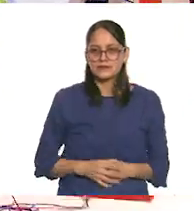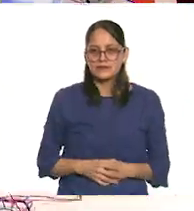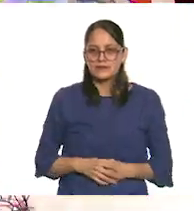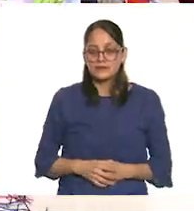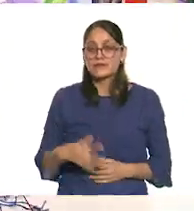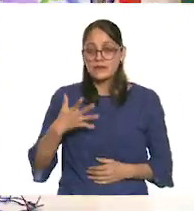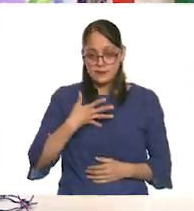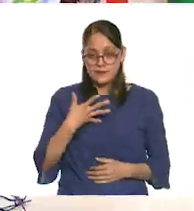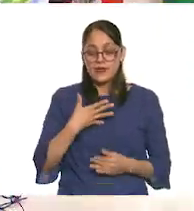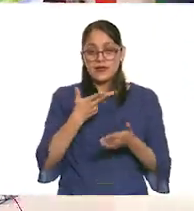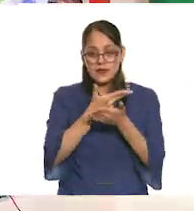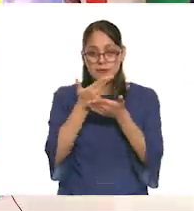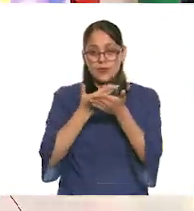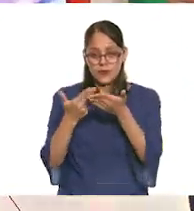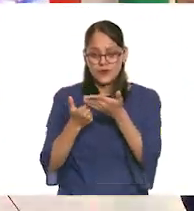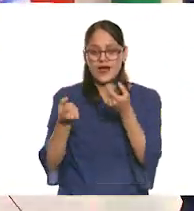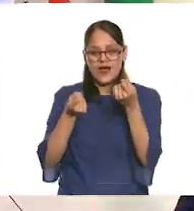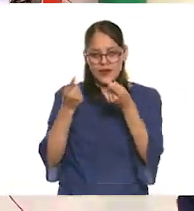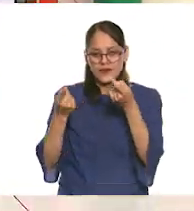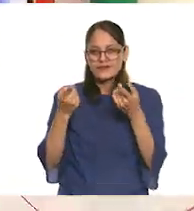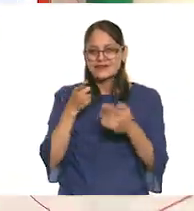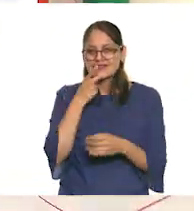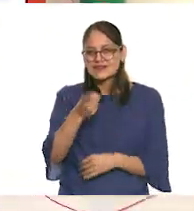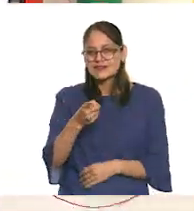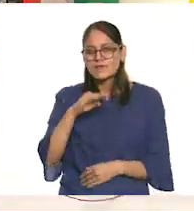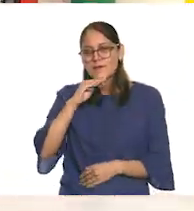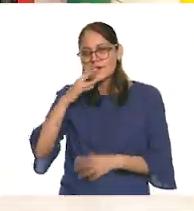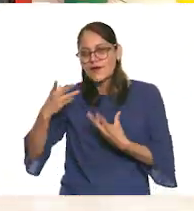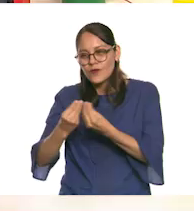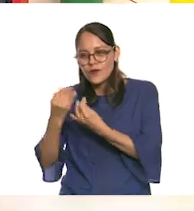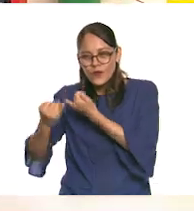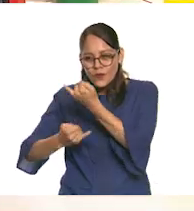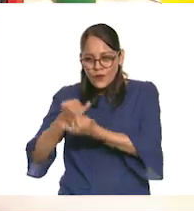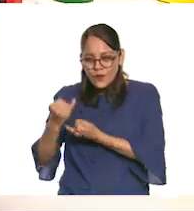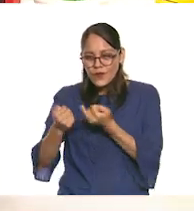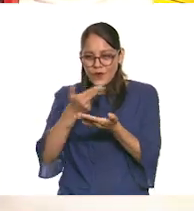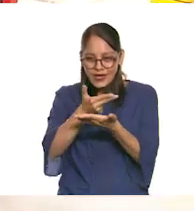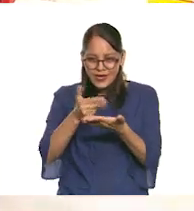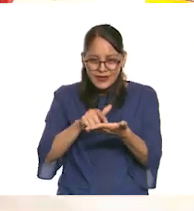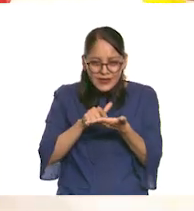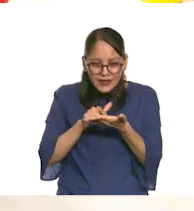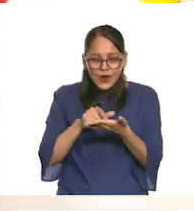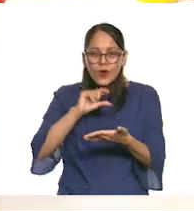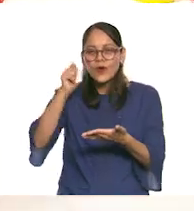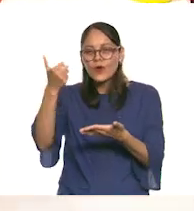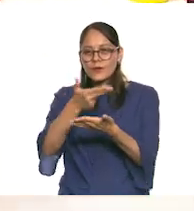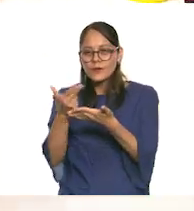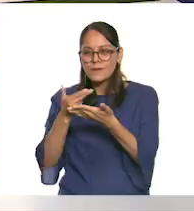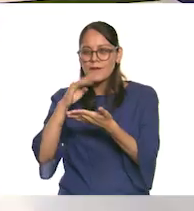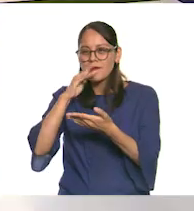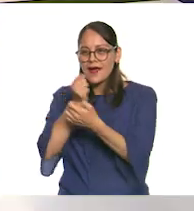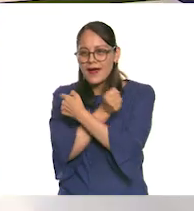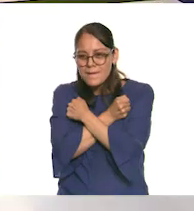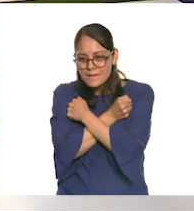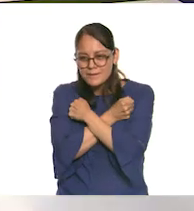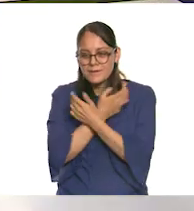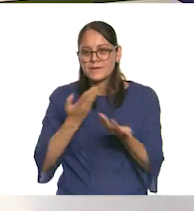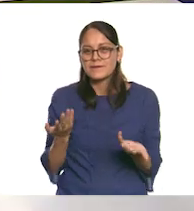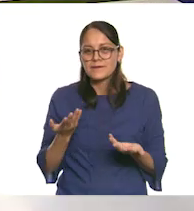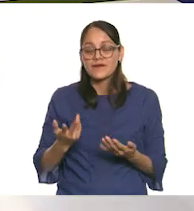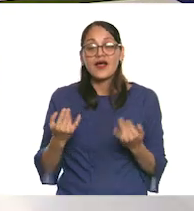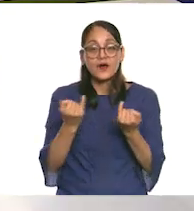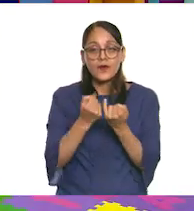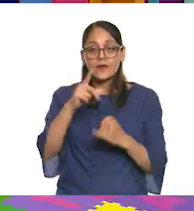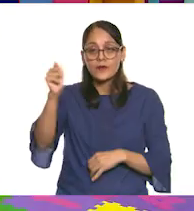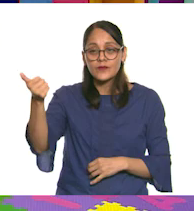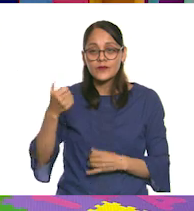Tenemos dibujos que se ve que están con sus mamás jugando, que se ve que se están dando abrazos con sus mamás. Hay